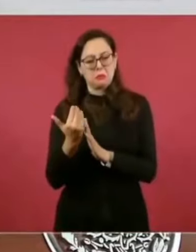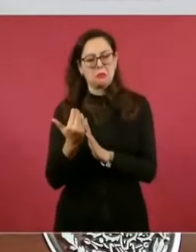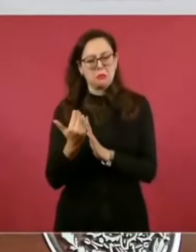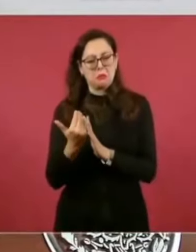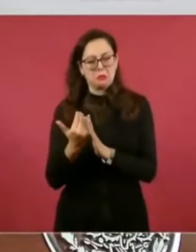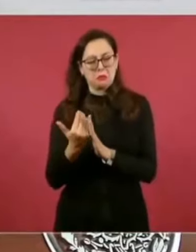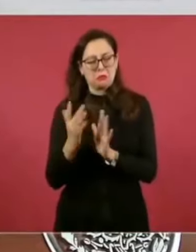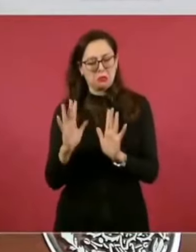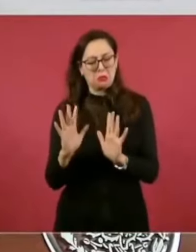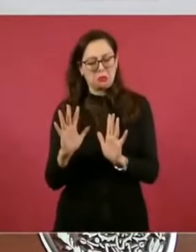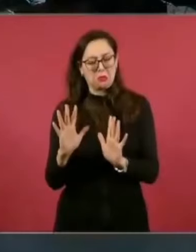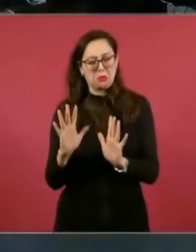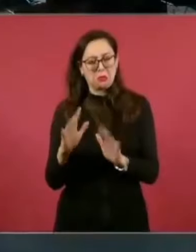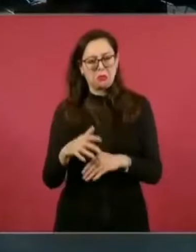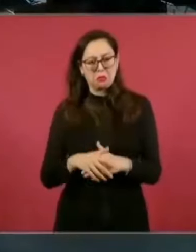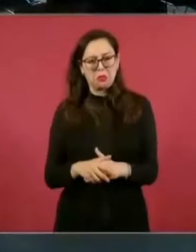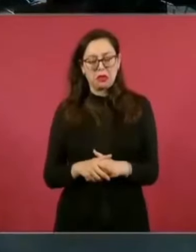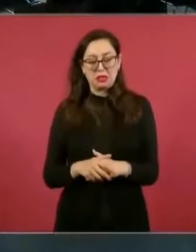deseo. Oye,